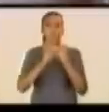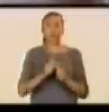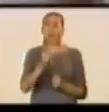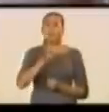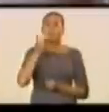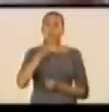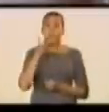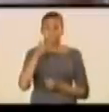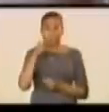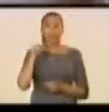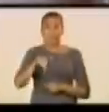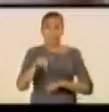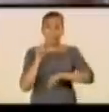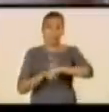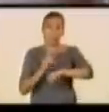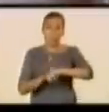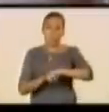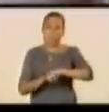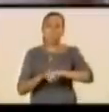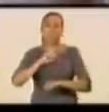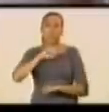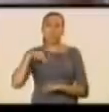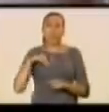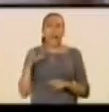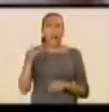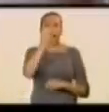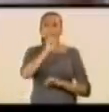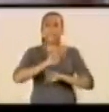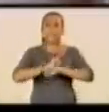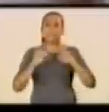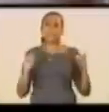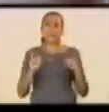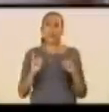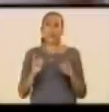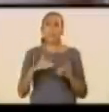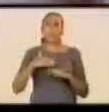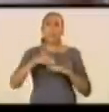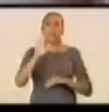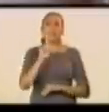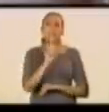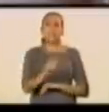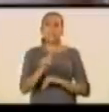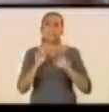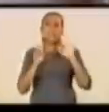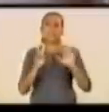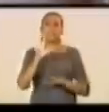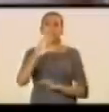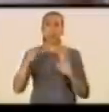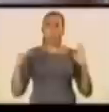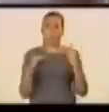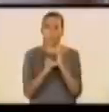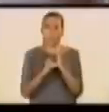y para este momento hemos alcanzado una cifra de más de 175